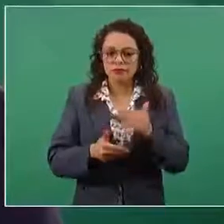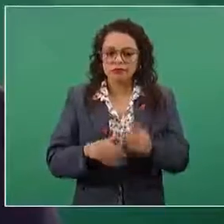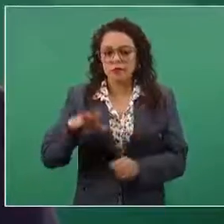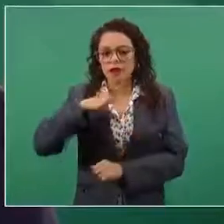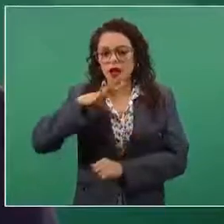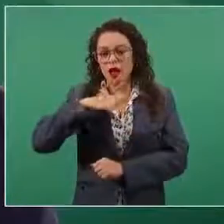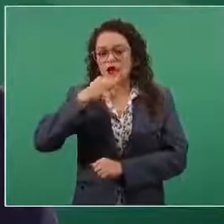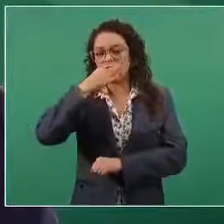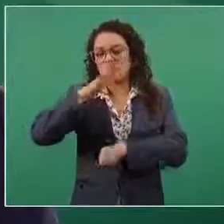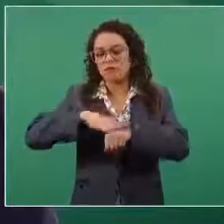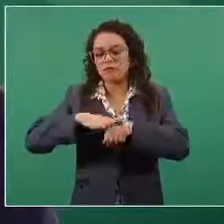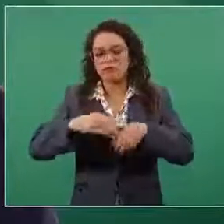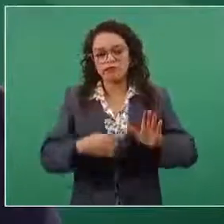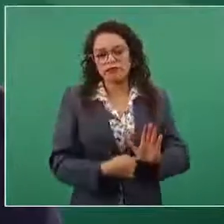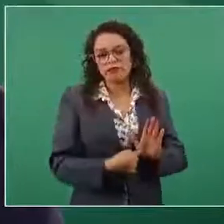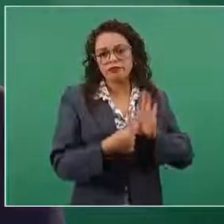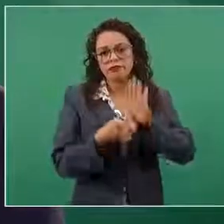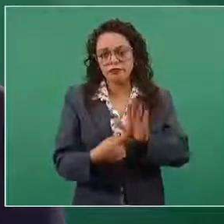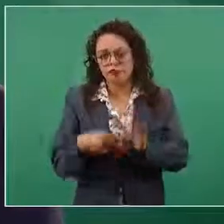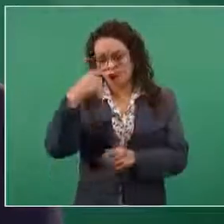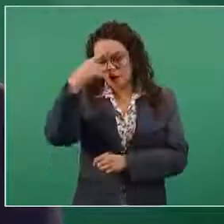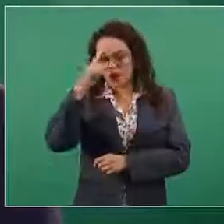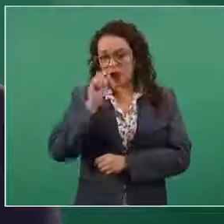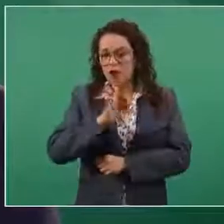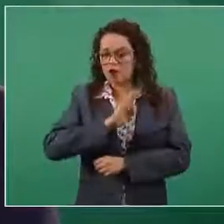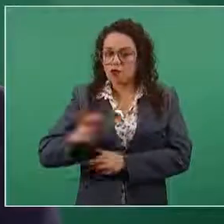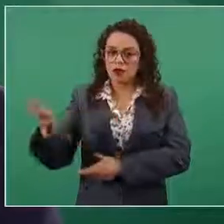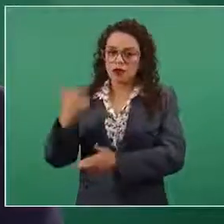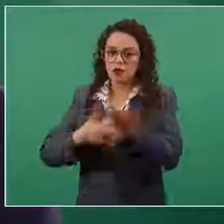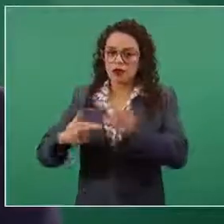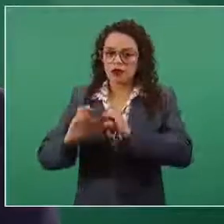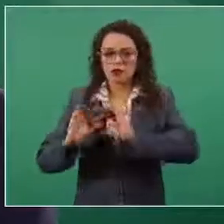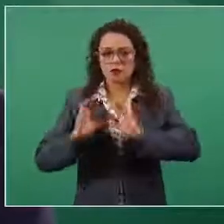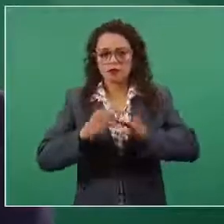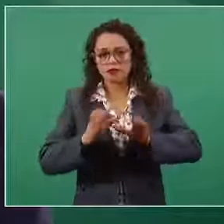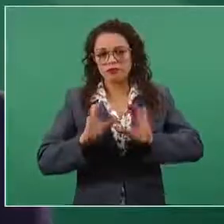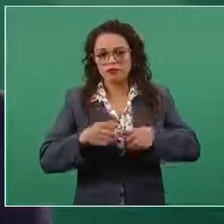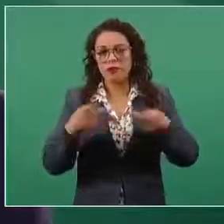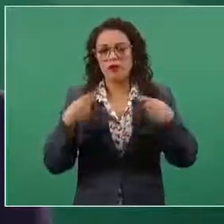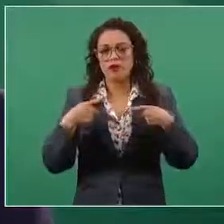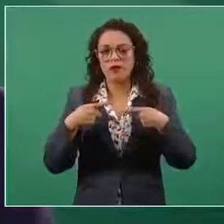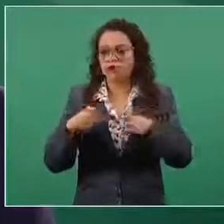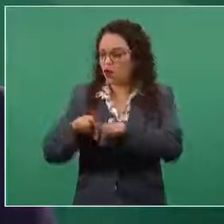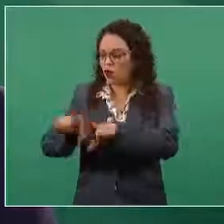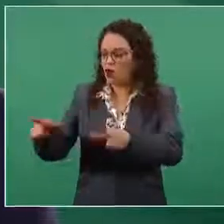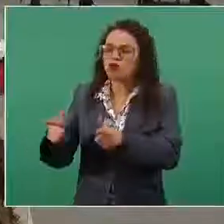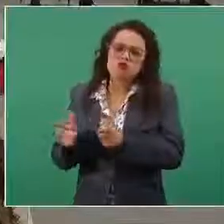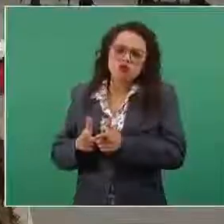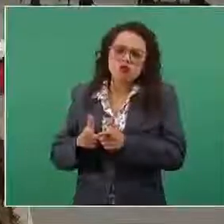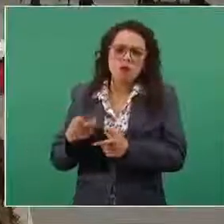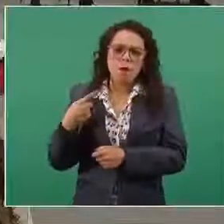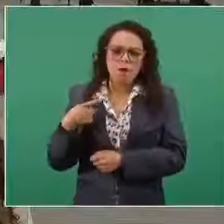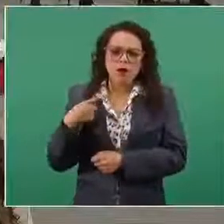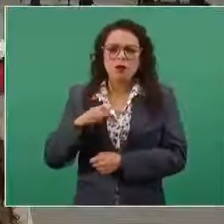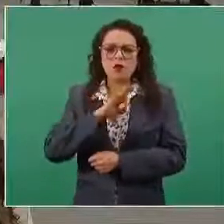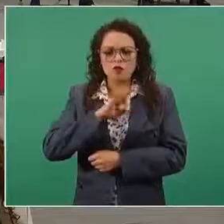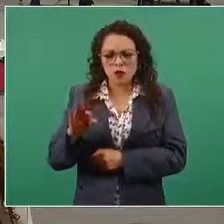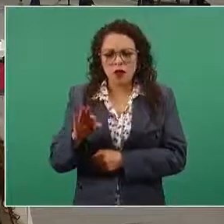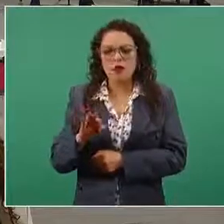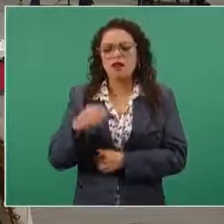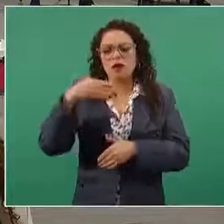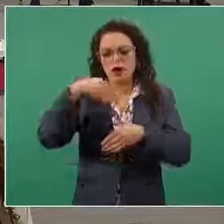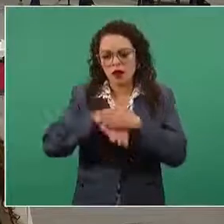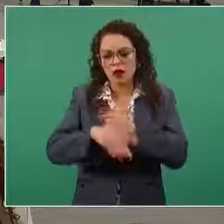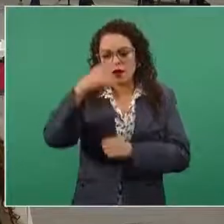la recontratación de algún grupo de trabajadores para que ya podamos avanzar en la